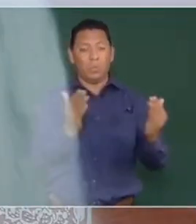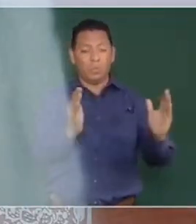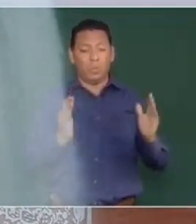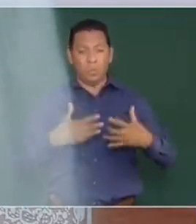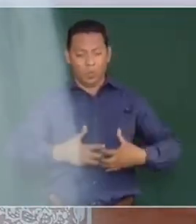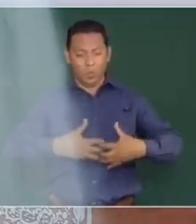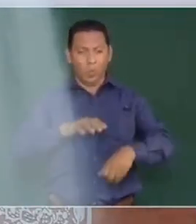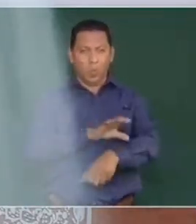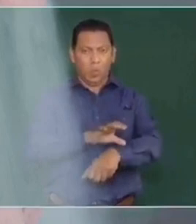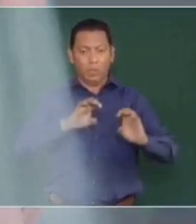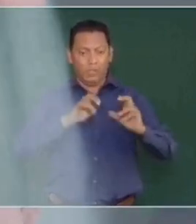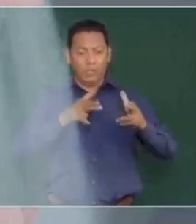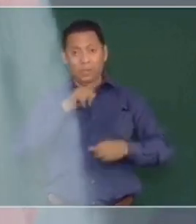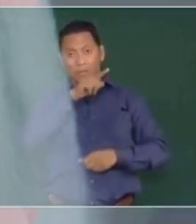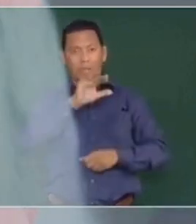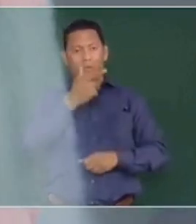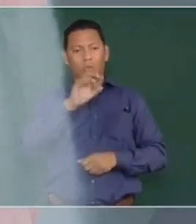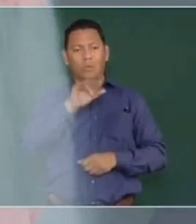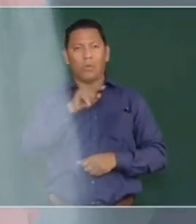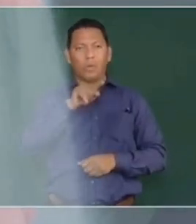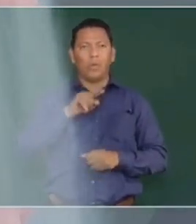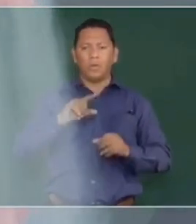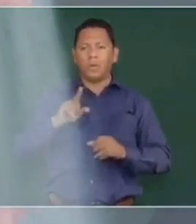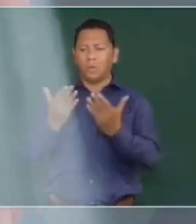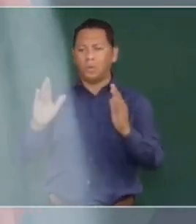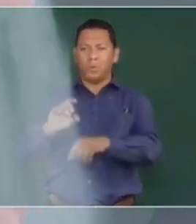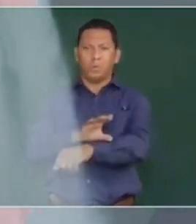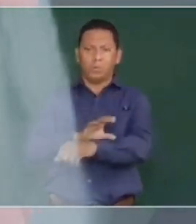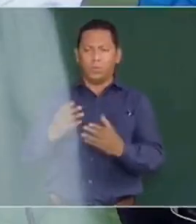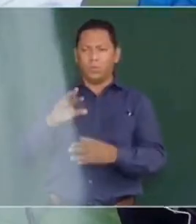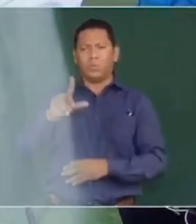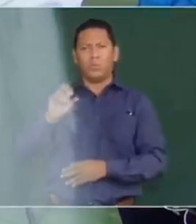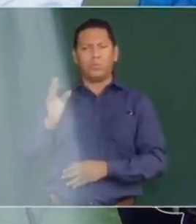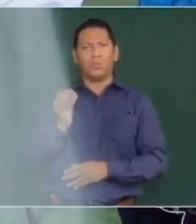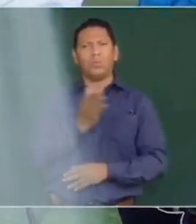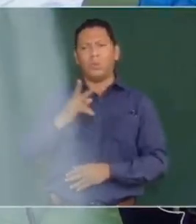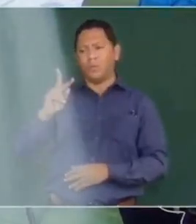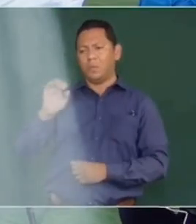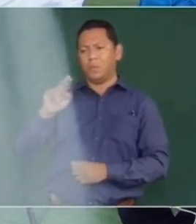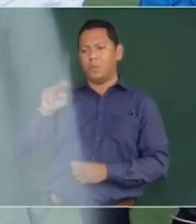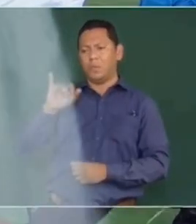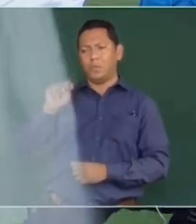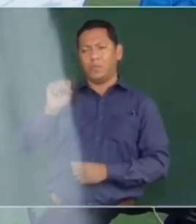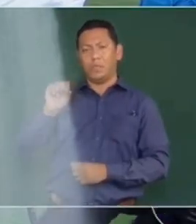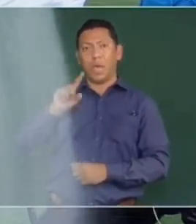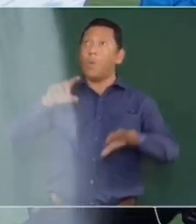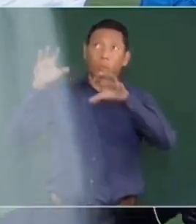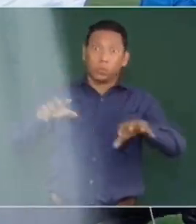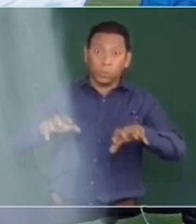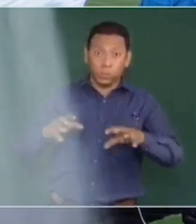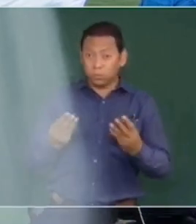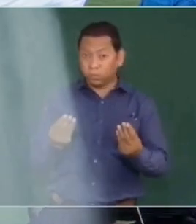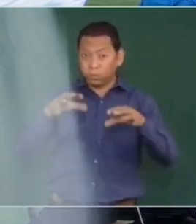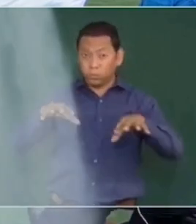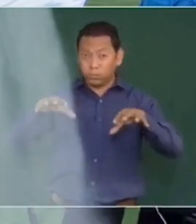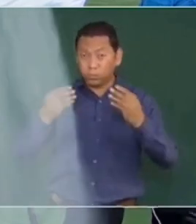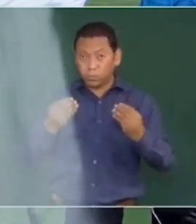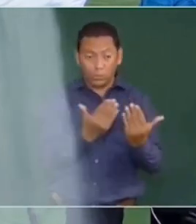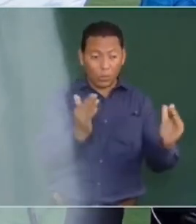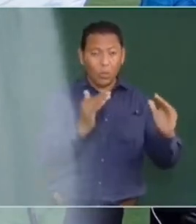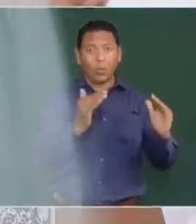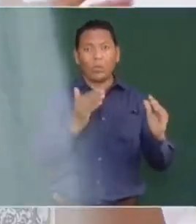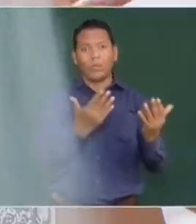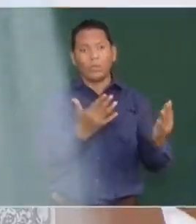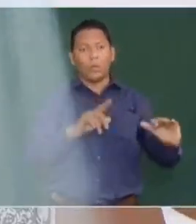las hidroeléctricas de Chiapas, Angostura, Chicoacén, Malpaso, Peñita, y cuando llovía mucho, como estaban